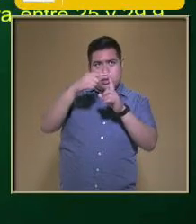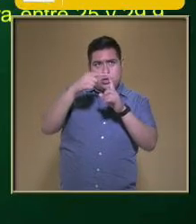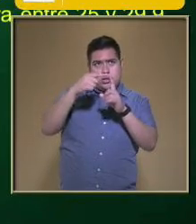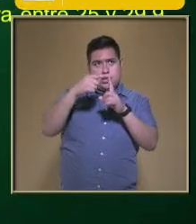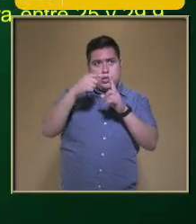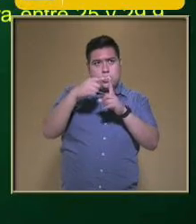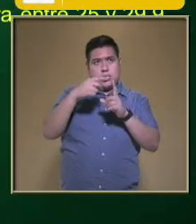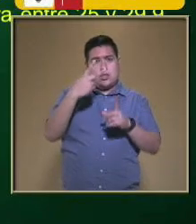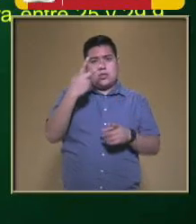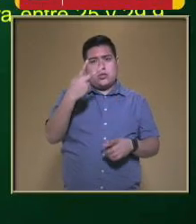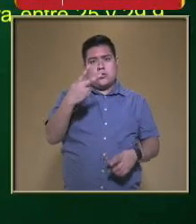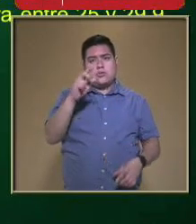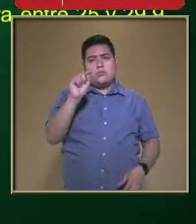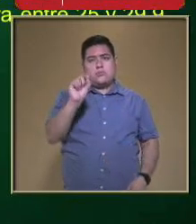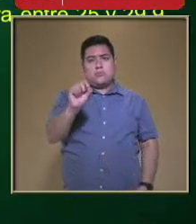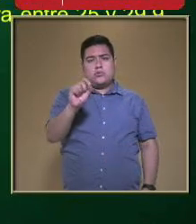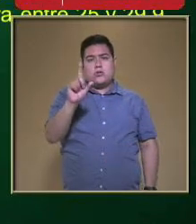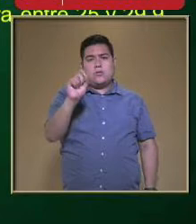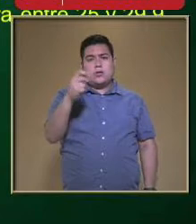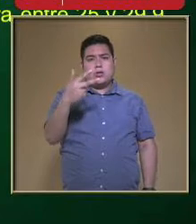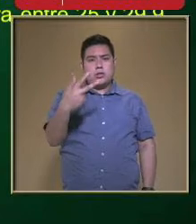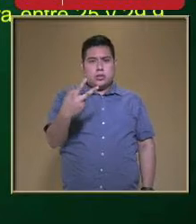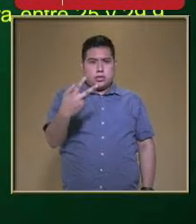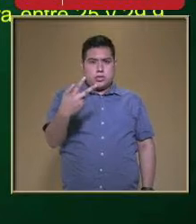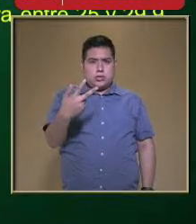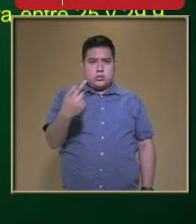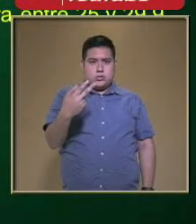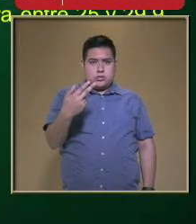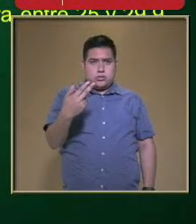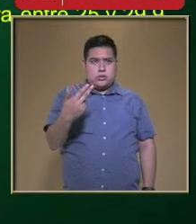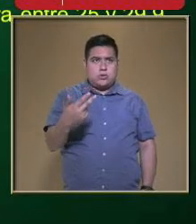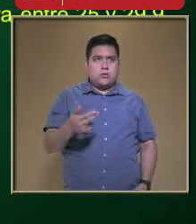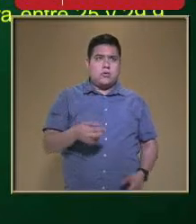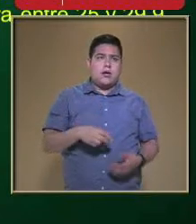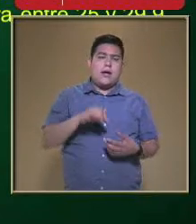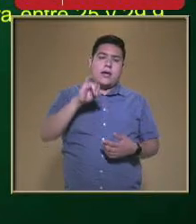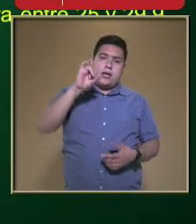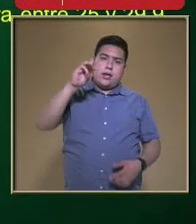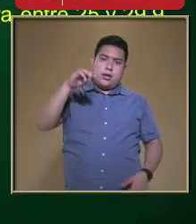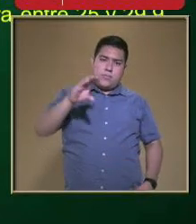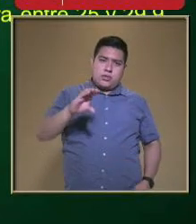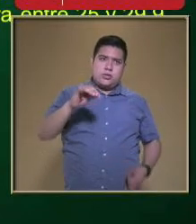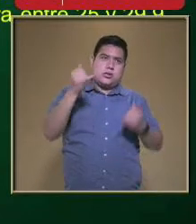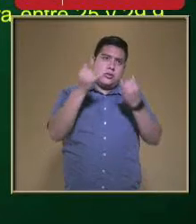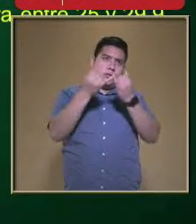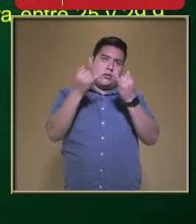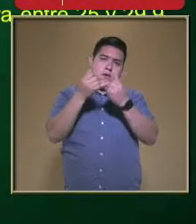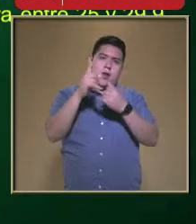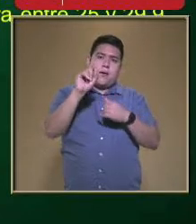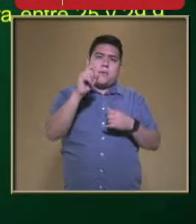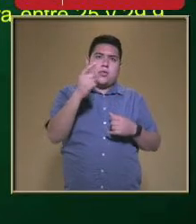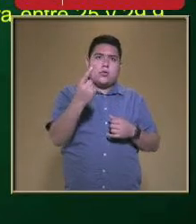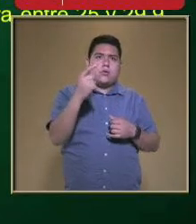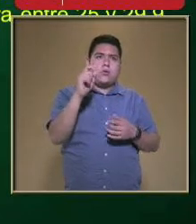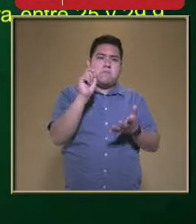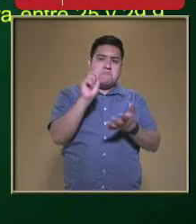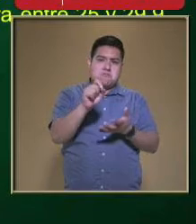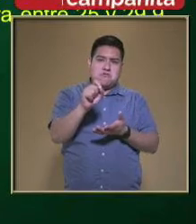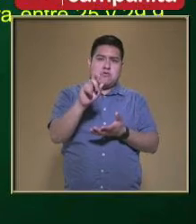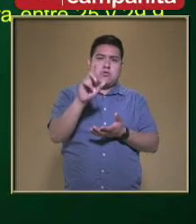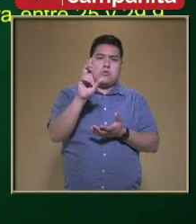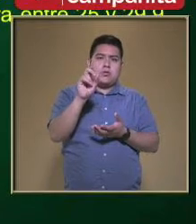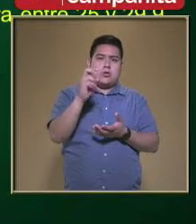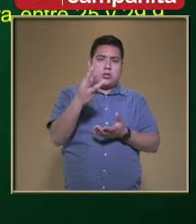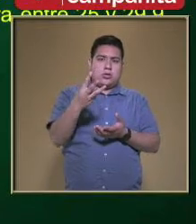Con datos tuyos Y si se te dificulta Un poquito aquí Con la cuestión De los números Vamos a presentarte Una página Donde se puede Hacer